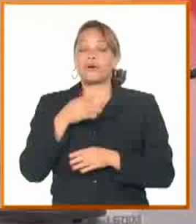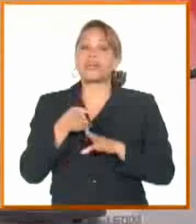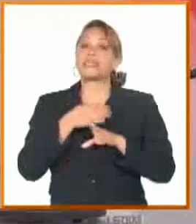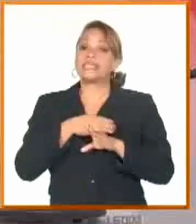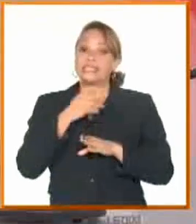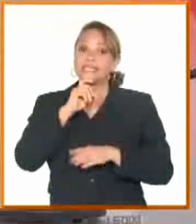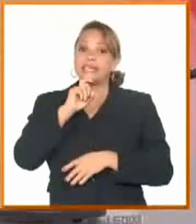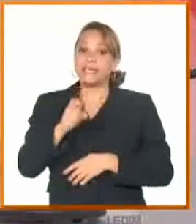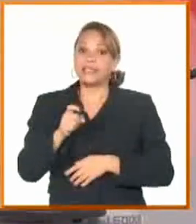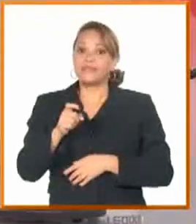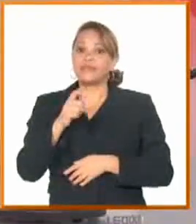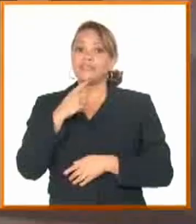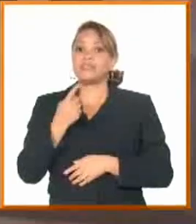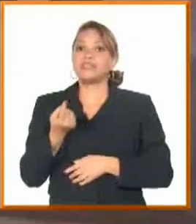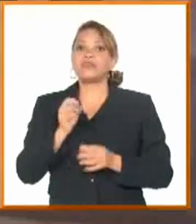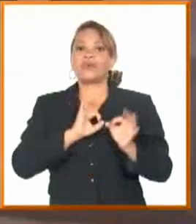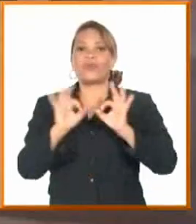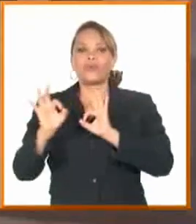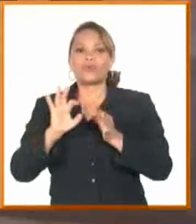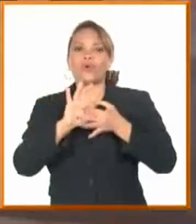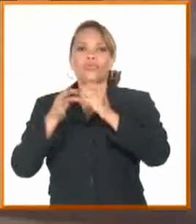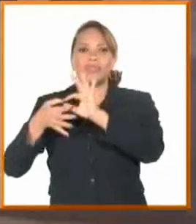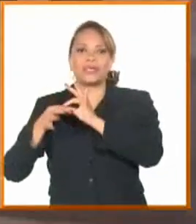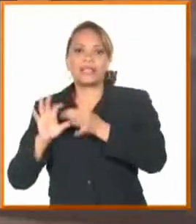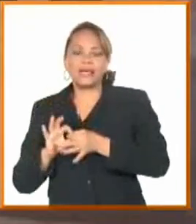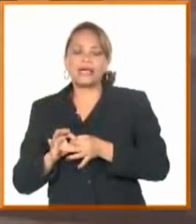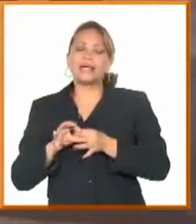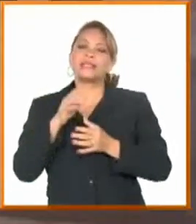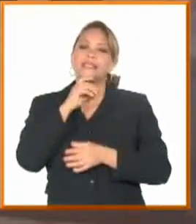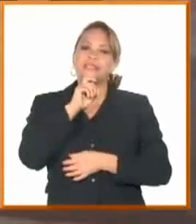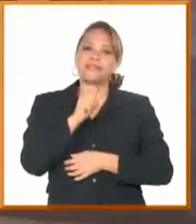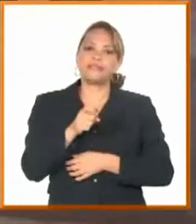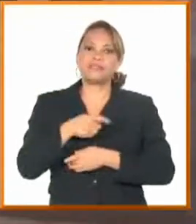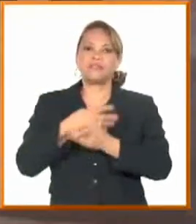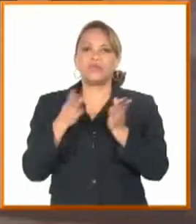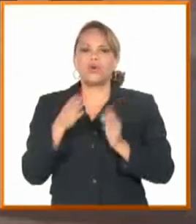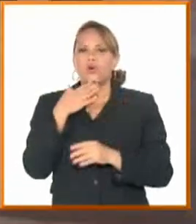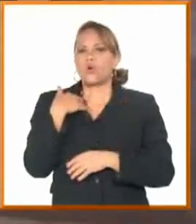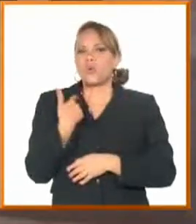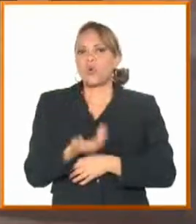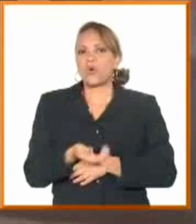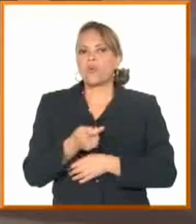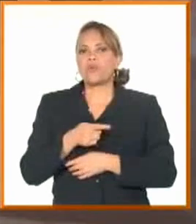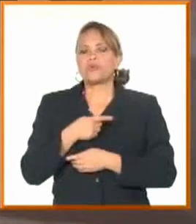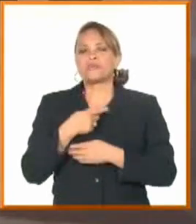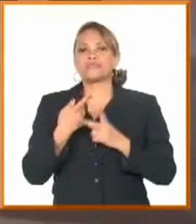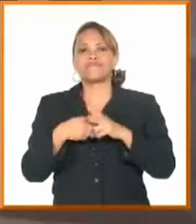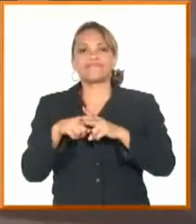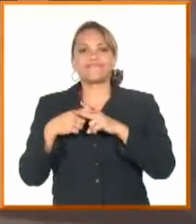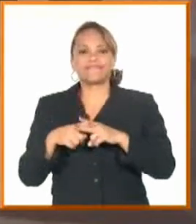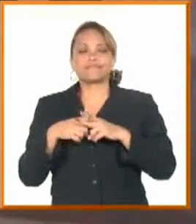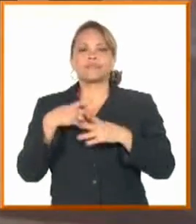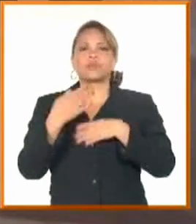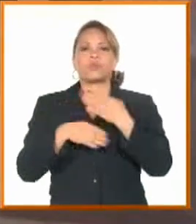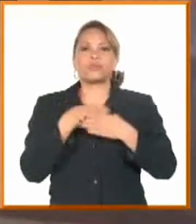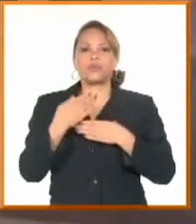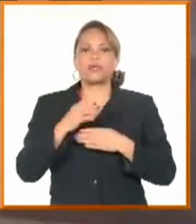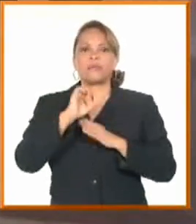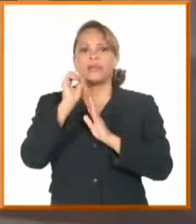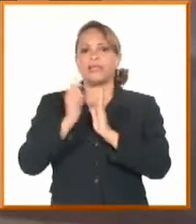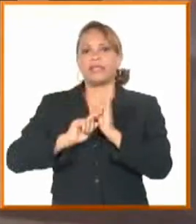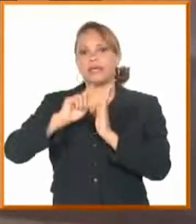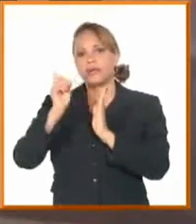junto con la dirección del país, poder decidir a qué le destinamos los recursos que entran cuando sumamos todos los millones que lleva el combustible, cuando